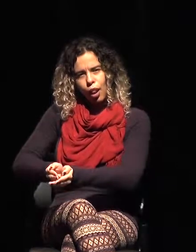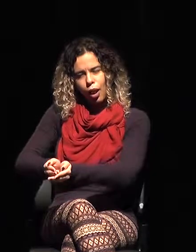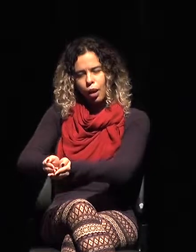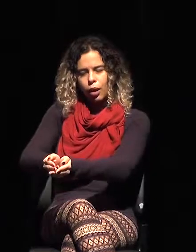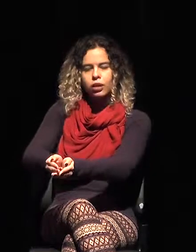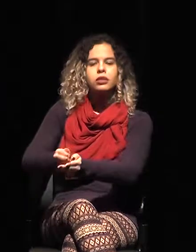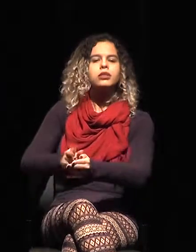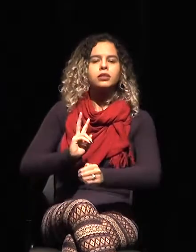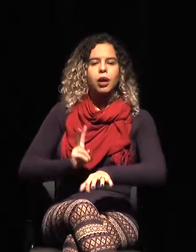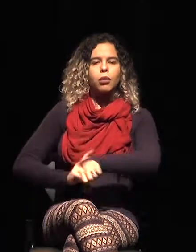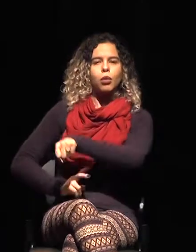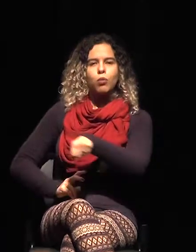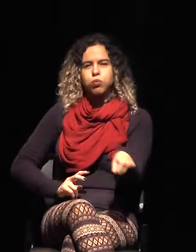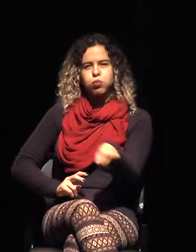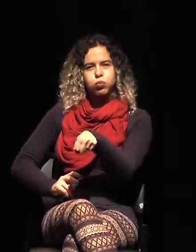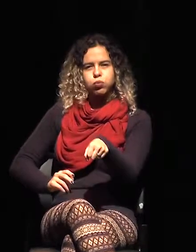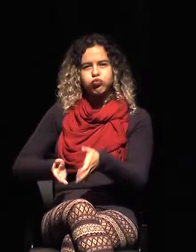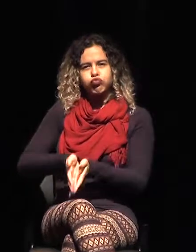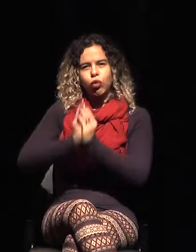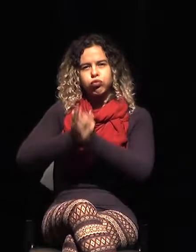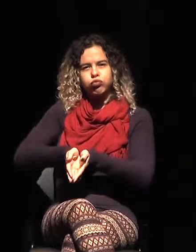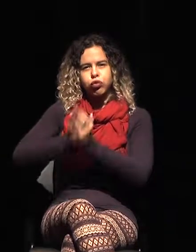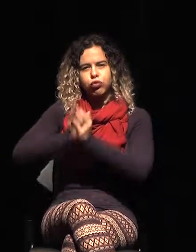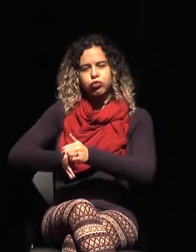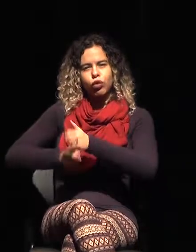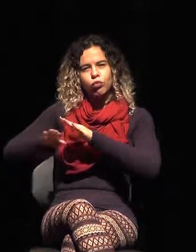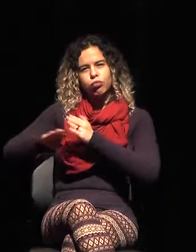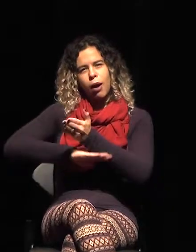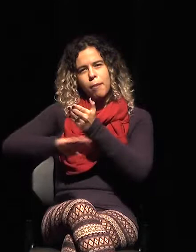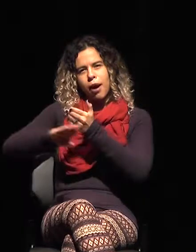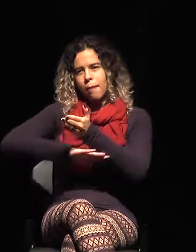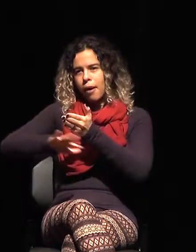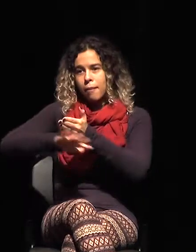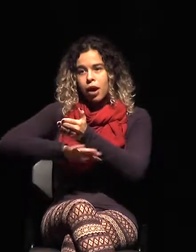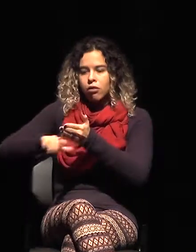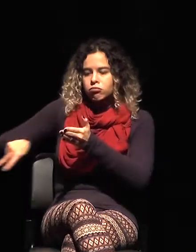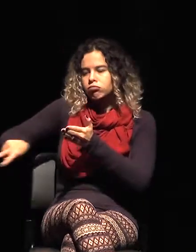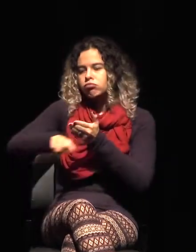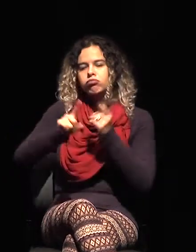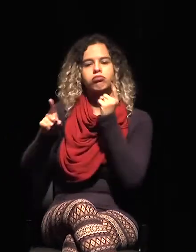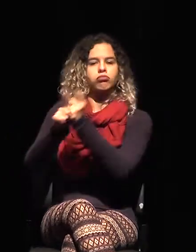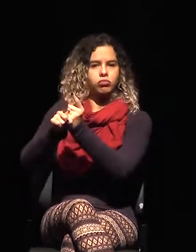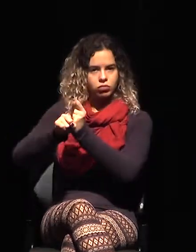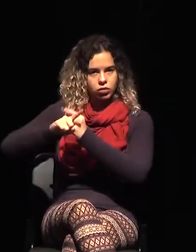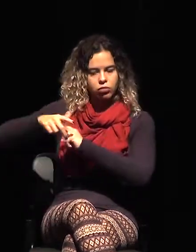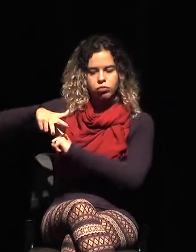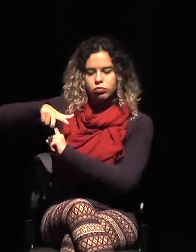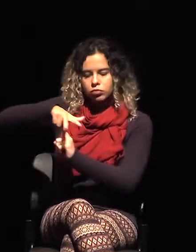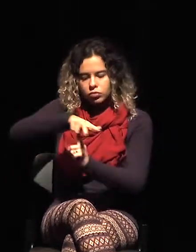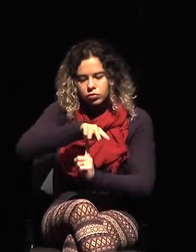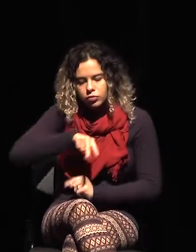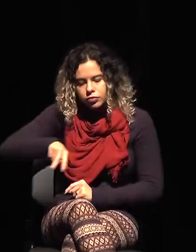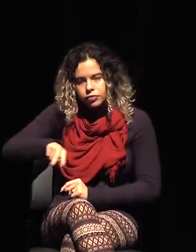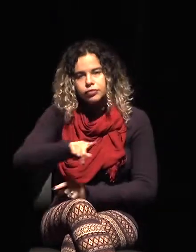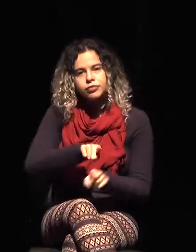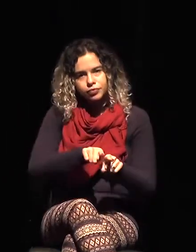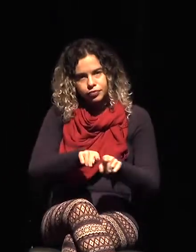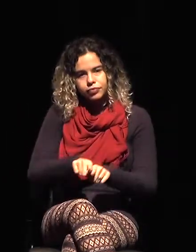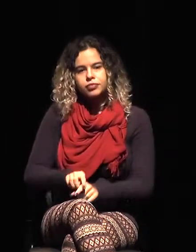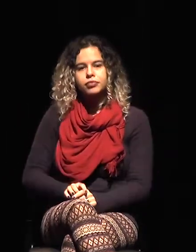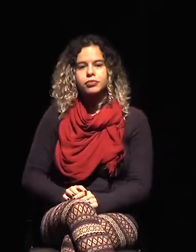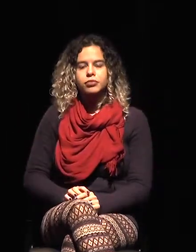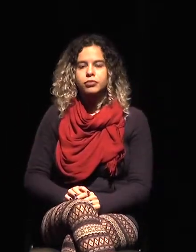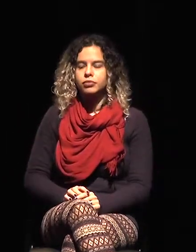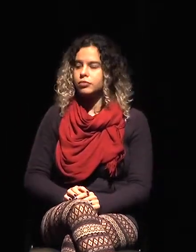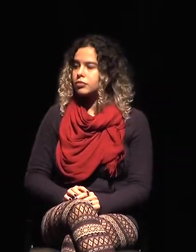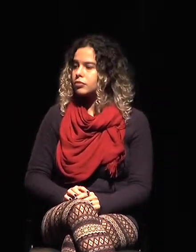Y por medio de los helicópteros realizamos el monitoreo y la fiscalización. Otra ilustración del